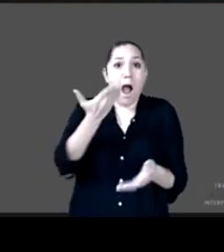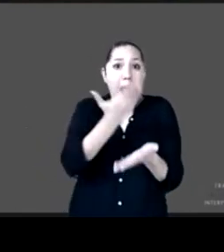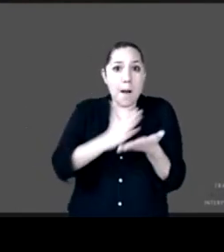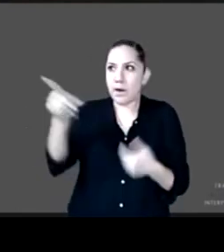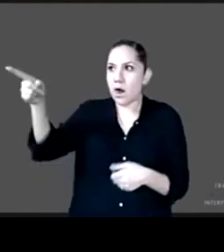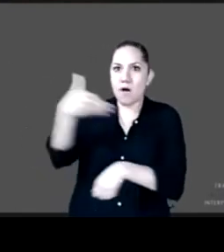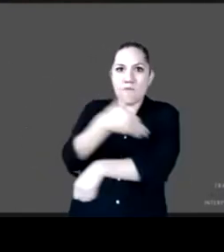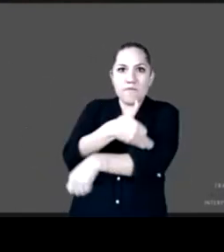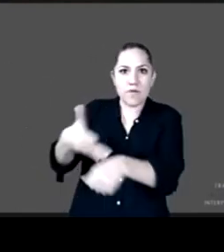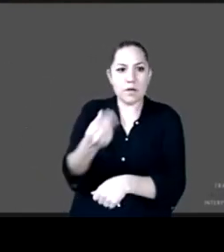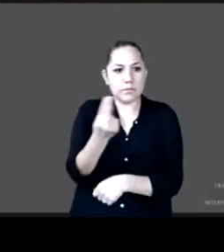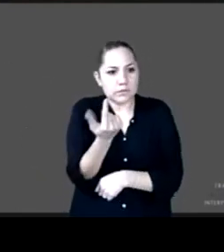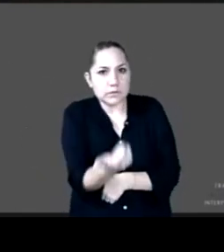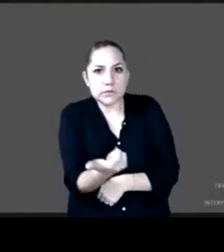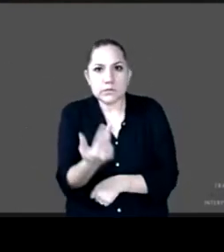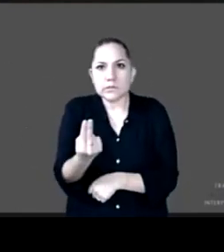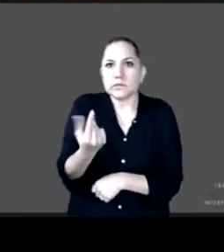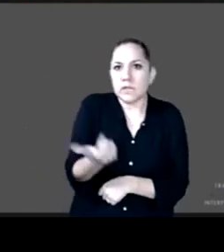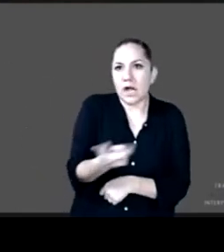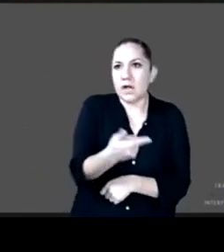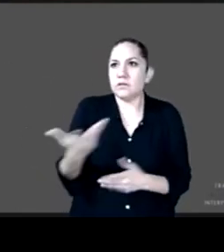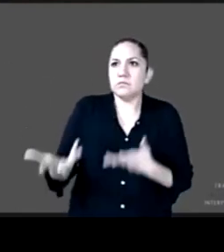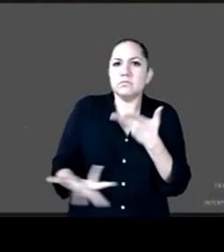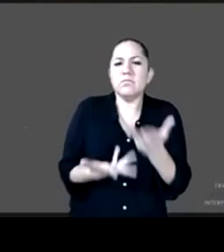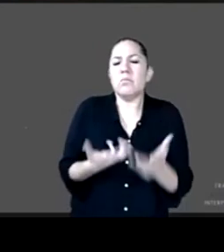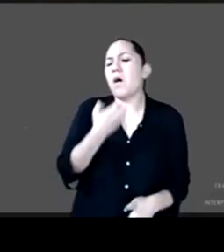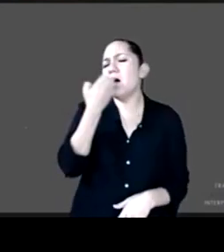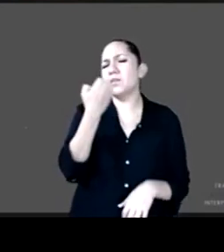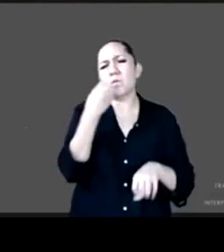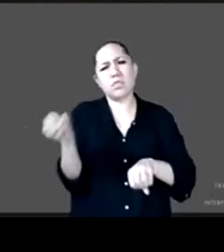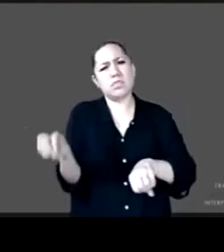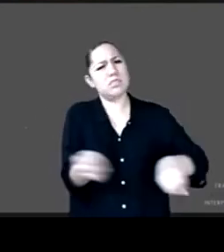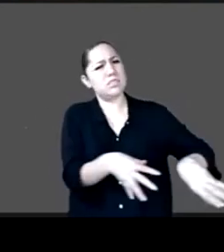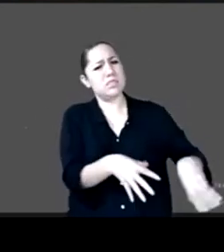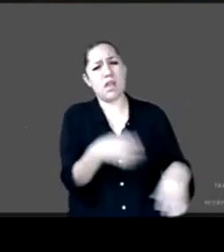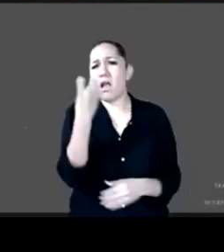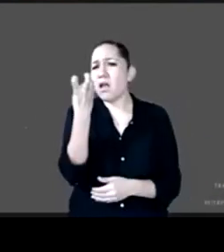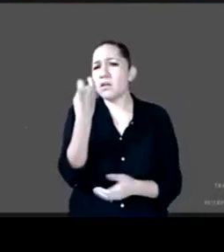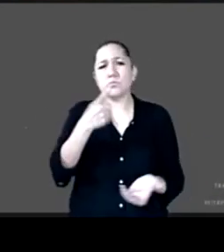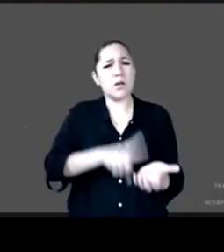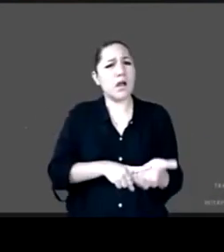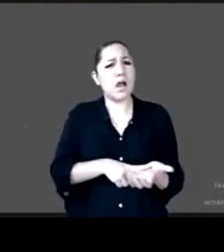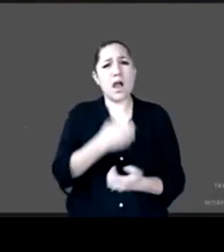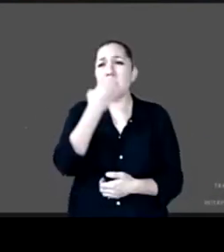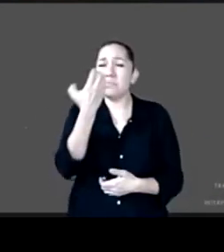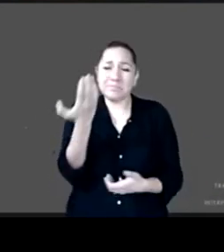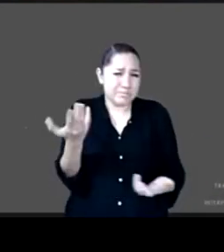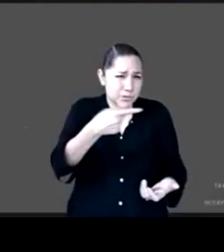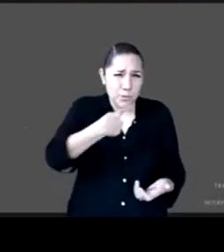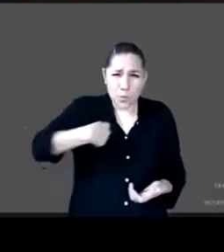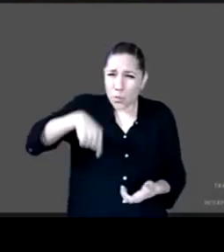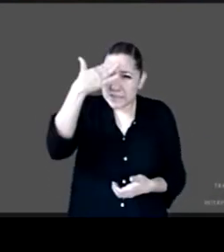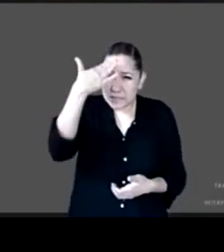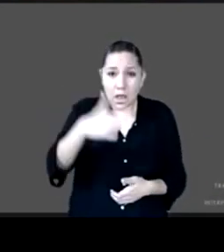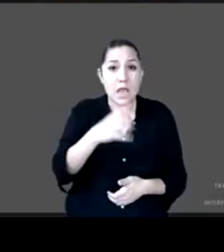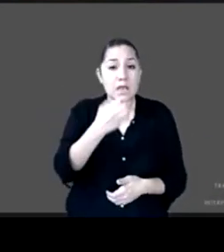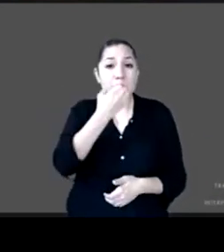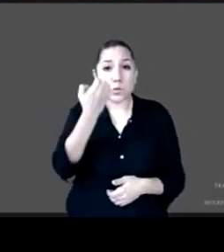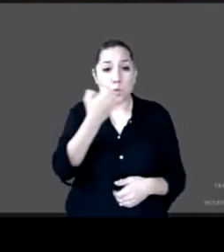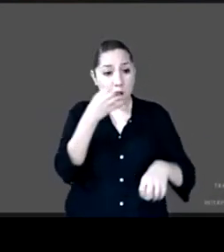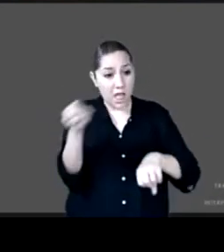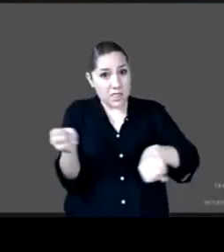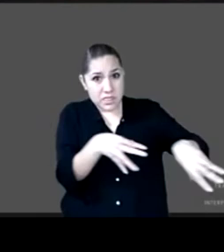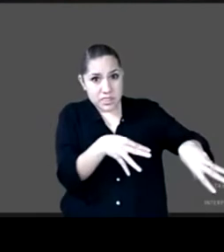abandonan la escuela y todos sabemos que al abandonar la escuela están expuestos a miles de riesgos desde el embarazo adolescente desde